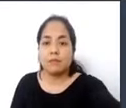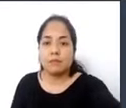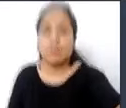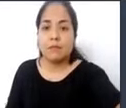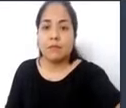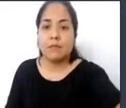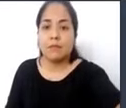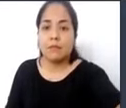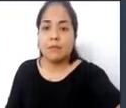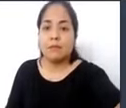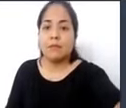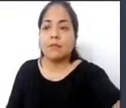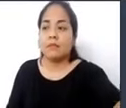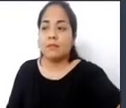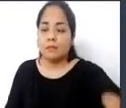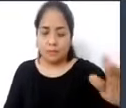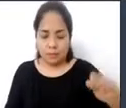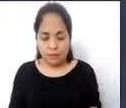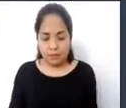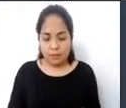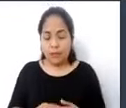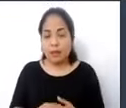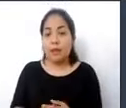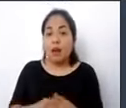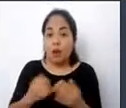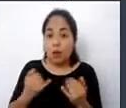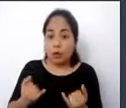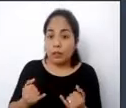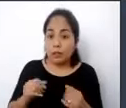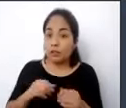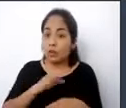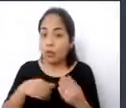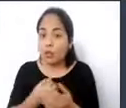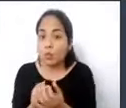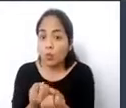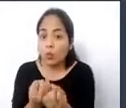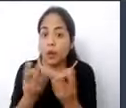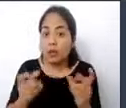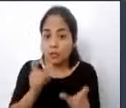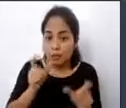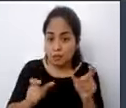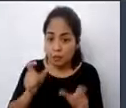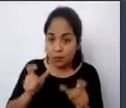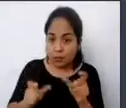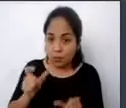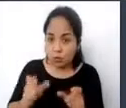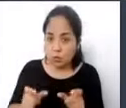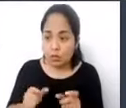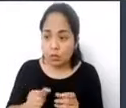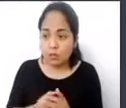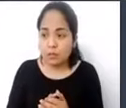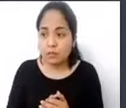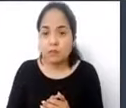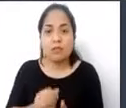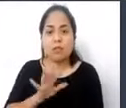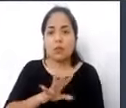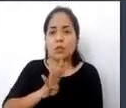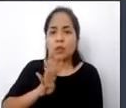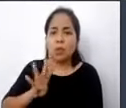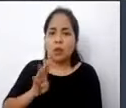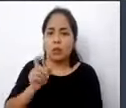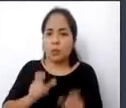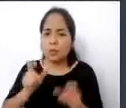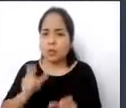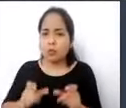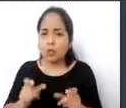que se muestran en el Plan Nacional de Accesibilidad, por ejemplo, en el medio urbano o en Lima, el 54% de las personas con discapacidad